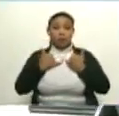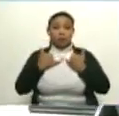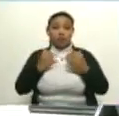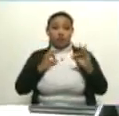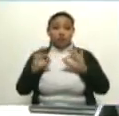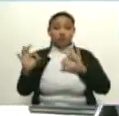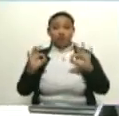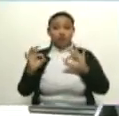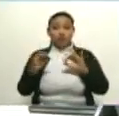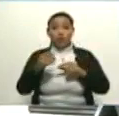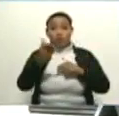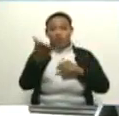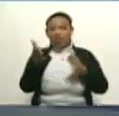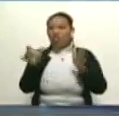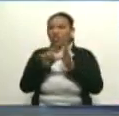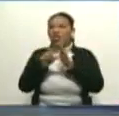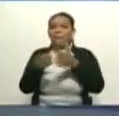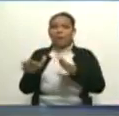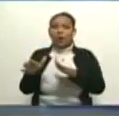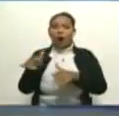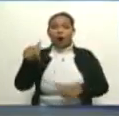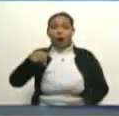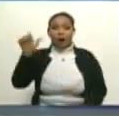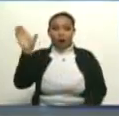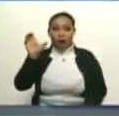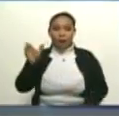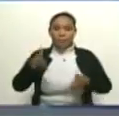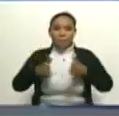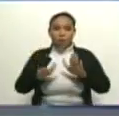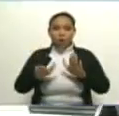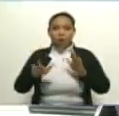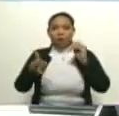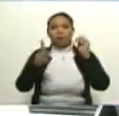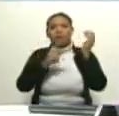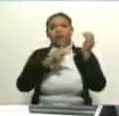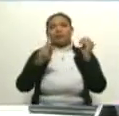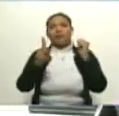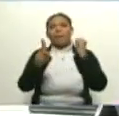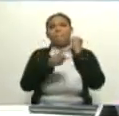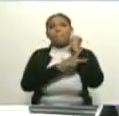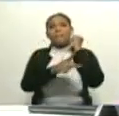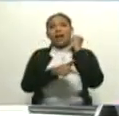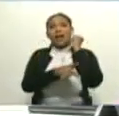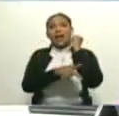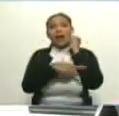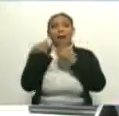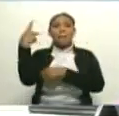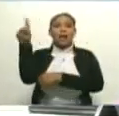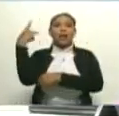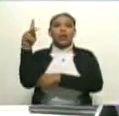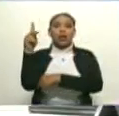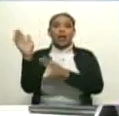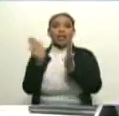Seguro. ¿Usted nació dónde? Aquí en Caracas. Aquí en Caracas. Parroquia San Juan. Parroquia San Juan. San Juanero, pues.